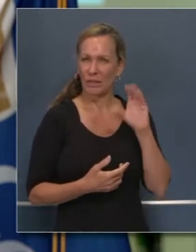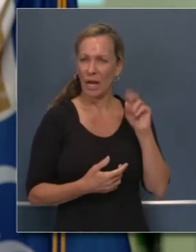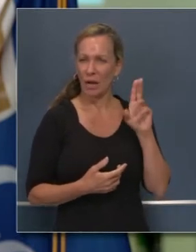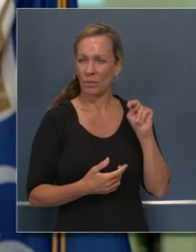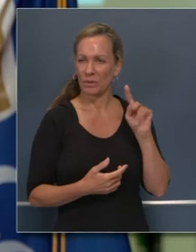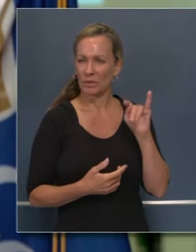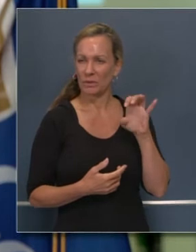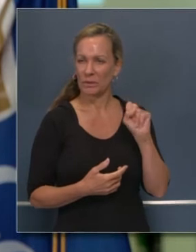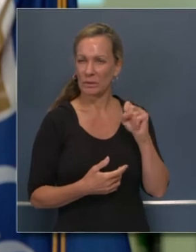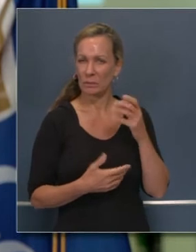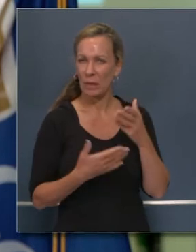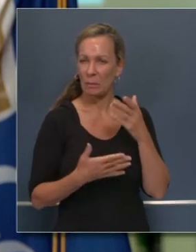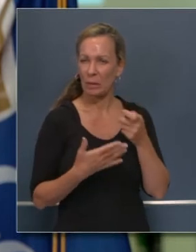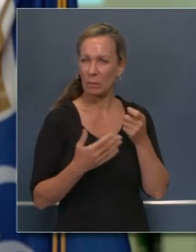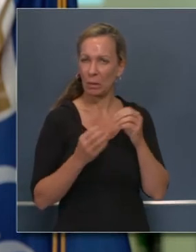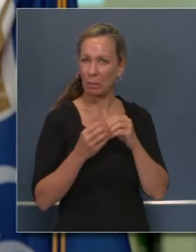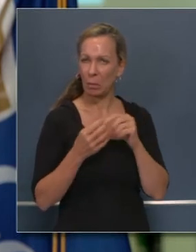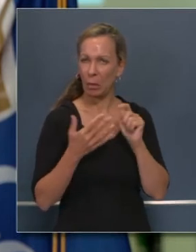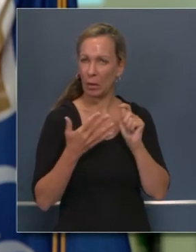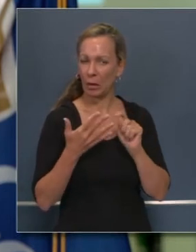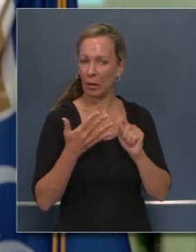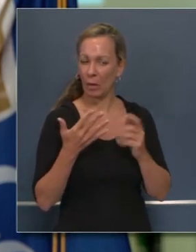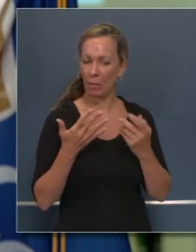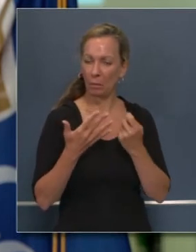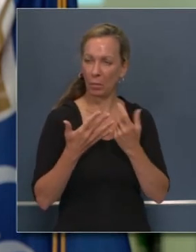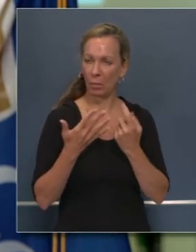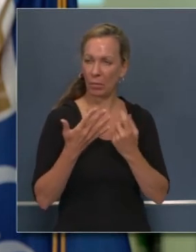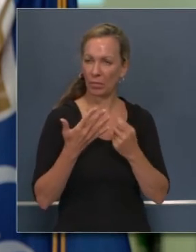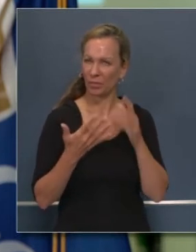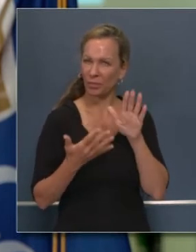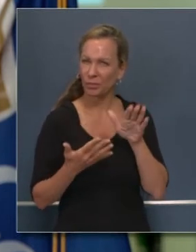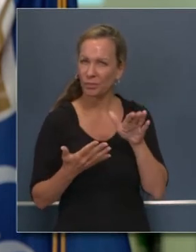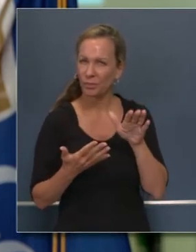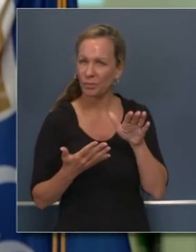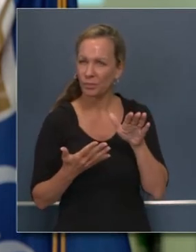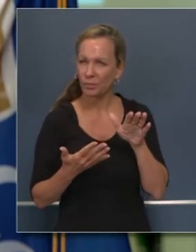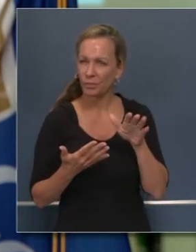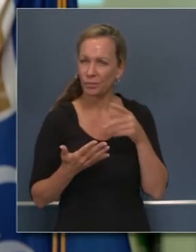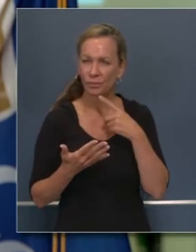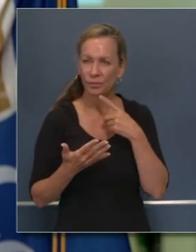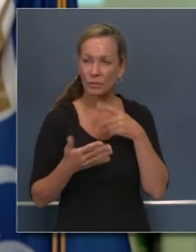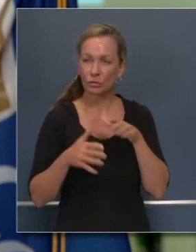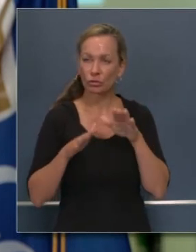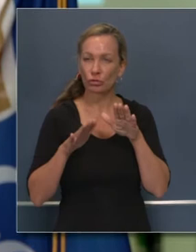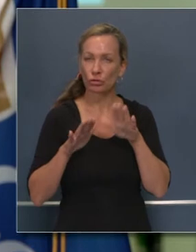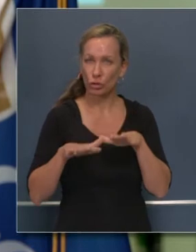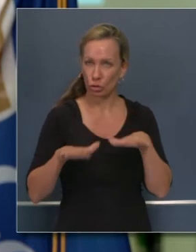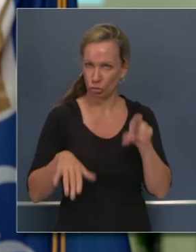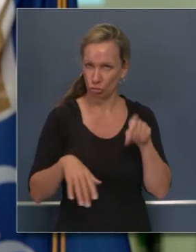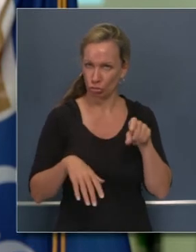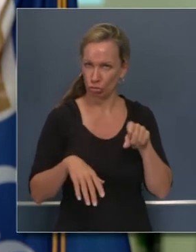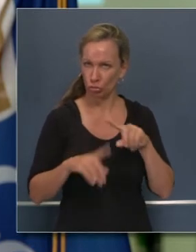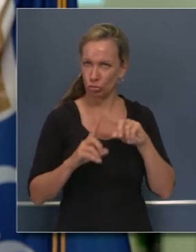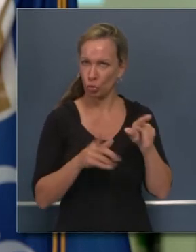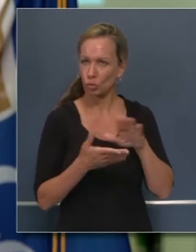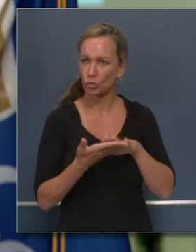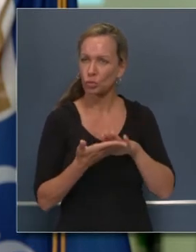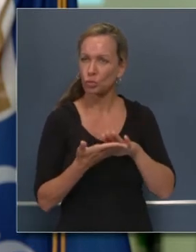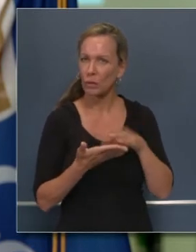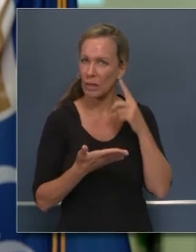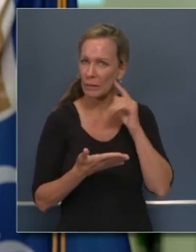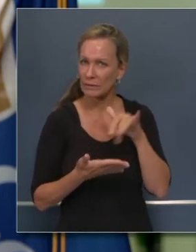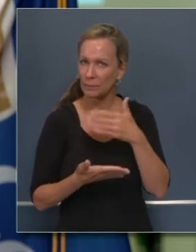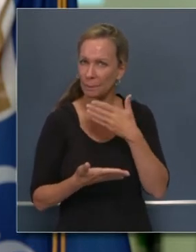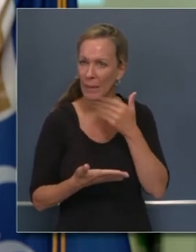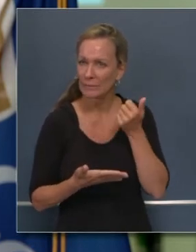condados se están acercando. Nosotros estamos preguntándonos si habrá clases para los niños. O sea, ha